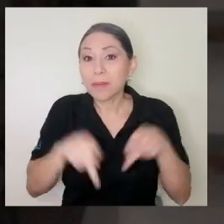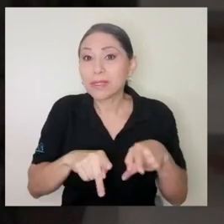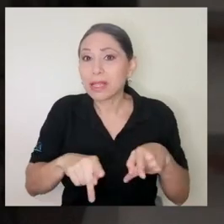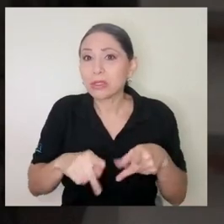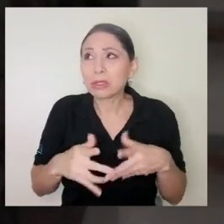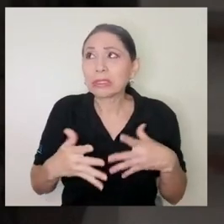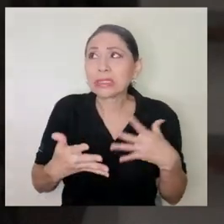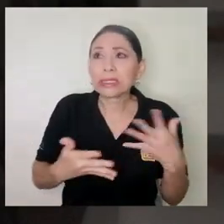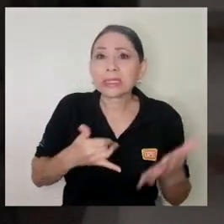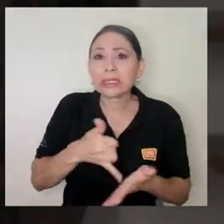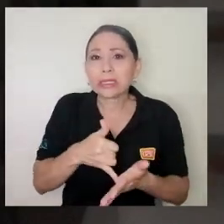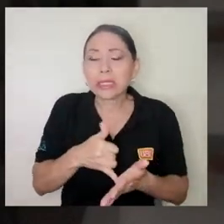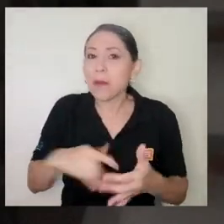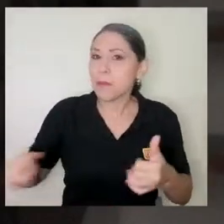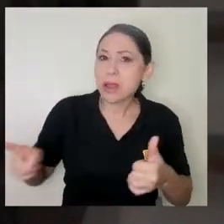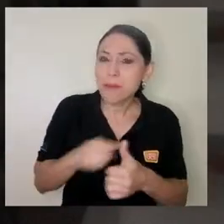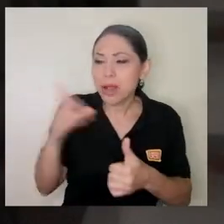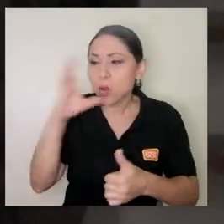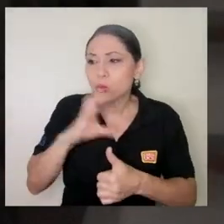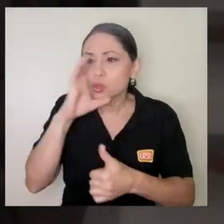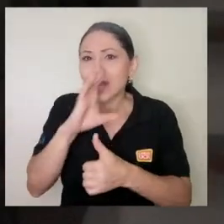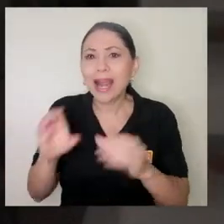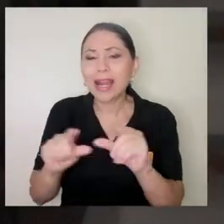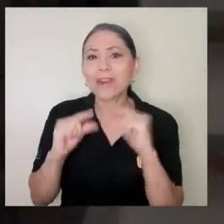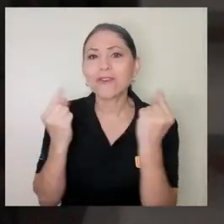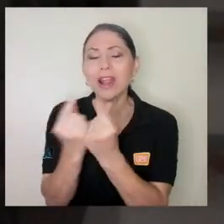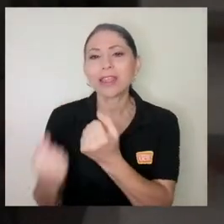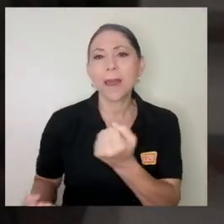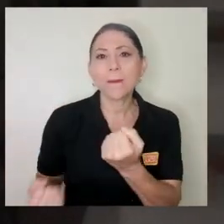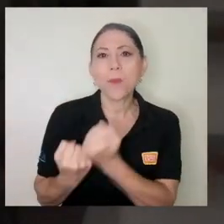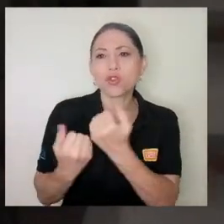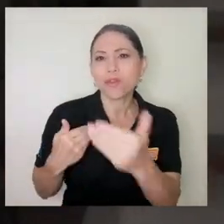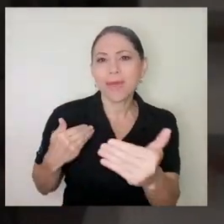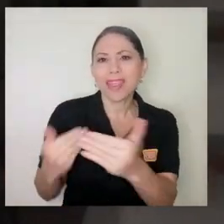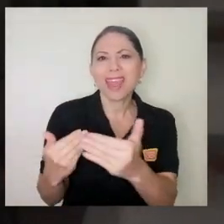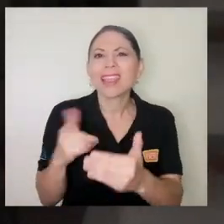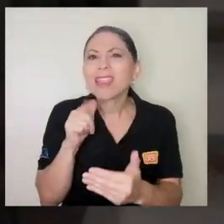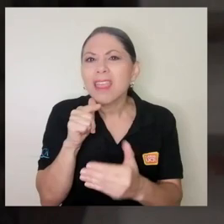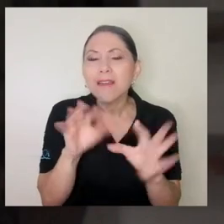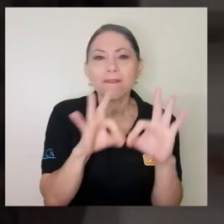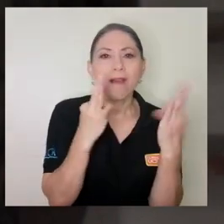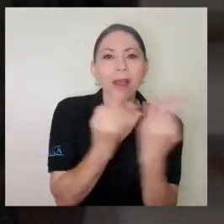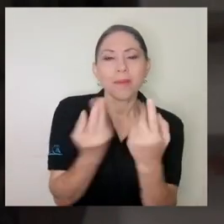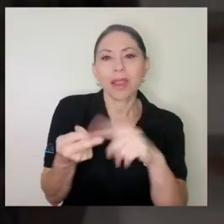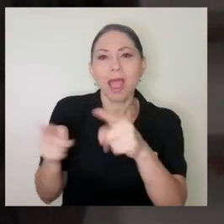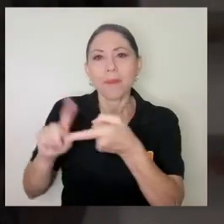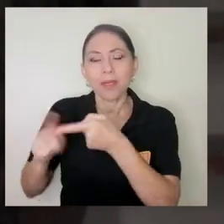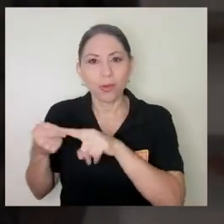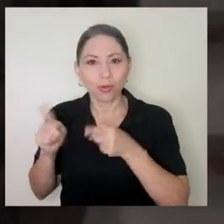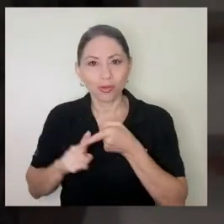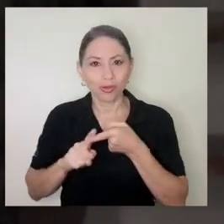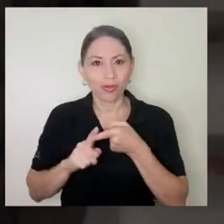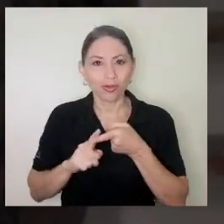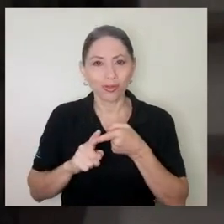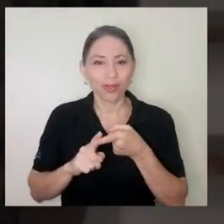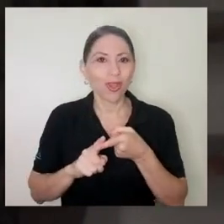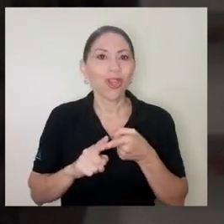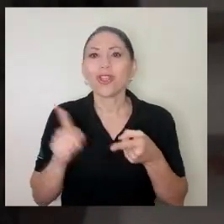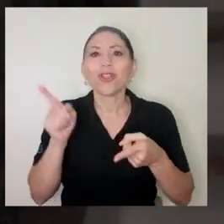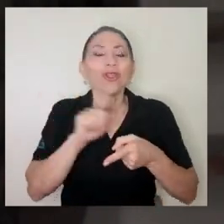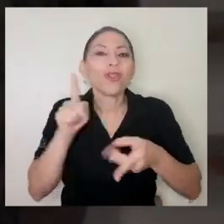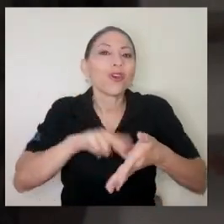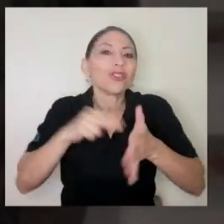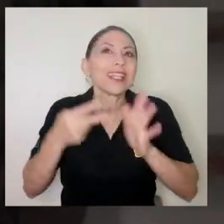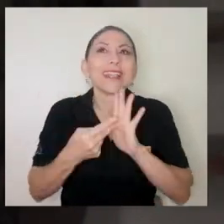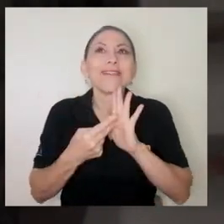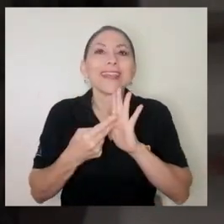a nuestra red de apoyo inmediata ¿cuál es nuestra red de apoyo inmediata? nuestra familia nuestros amigos vuelvo a decir no perdamos contacto o sea puede ser